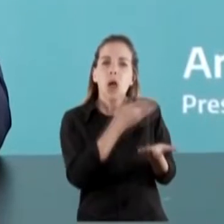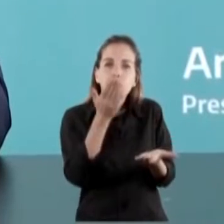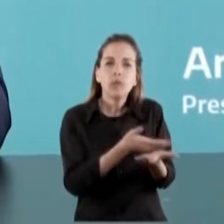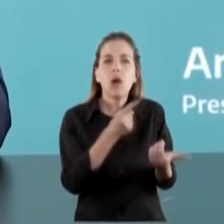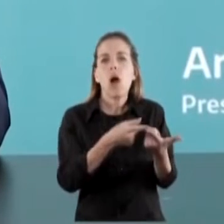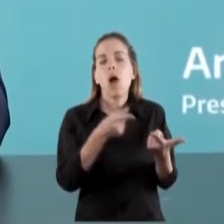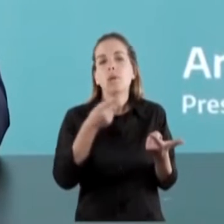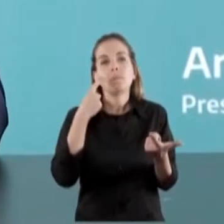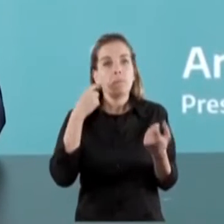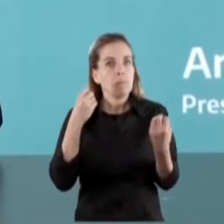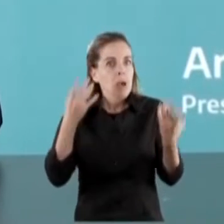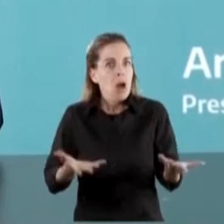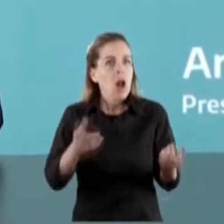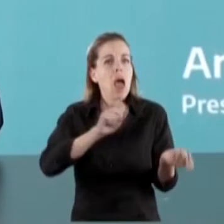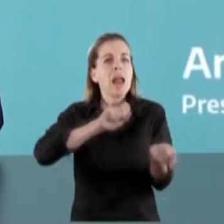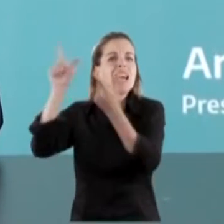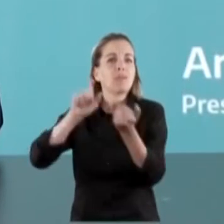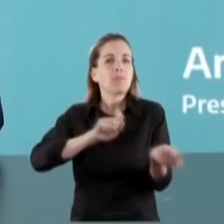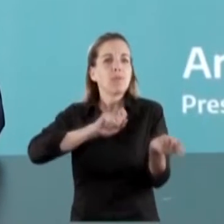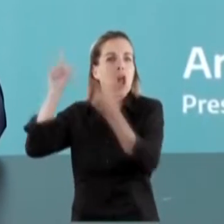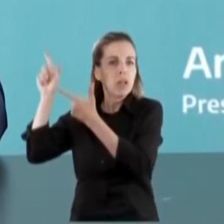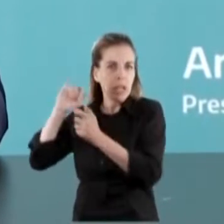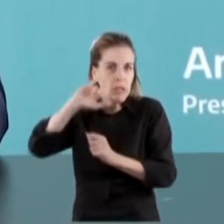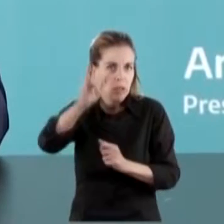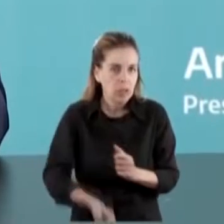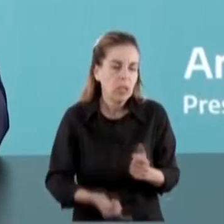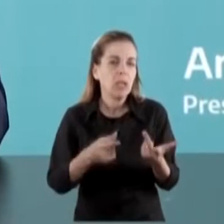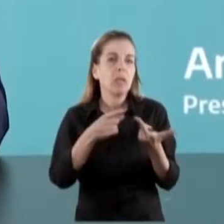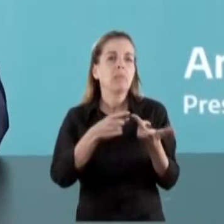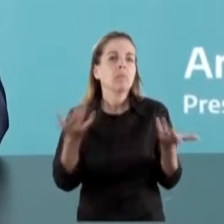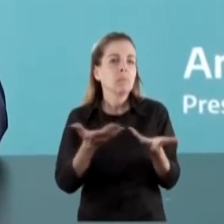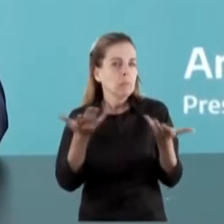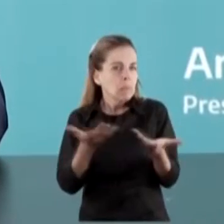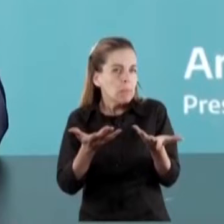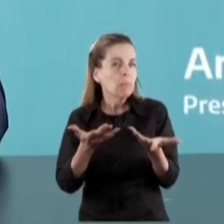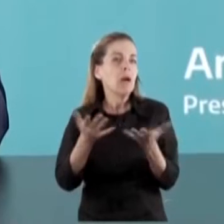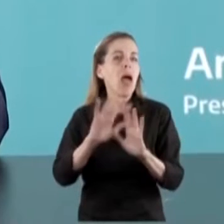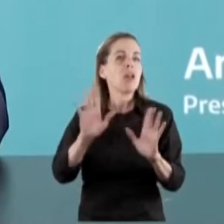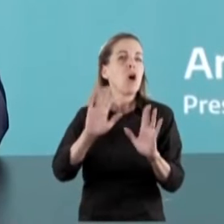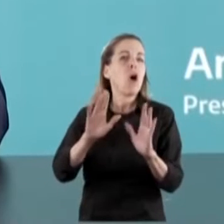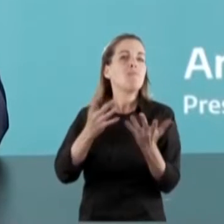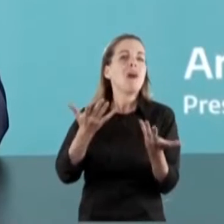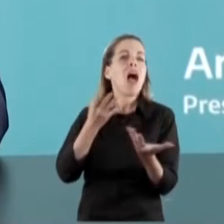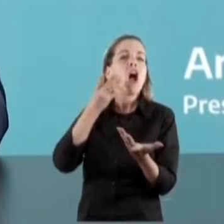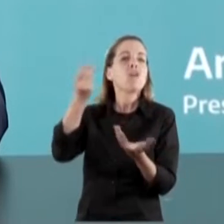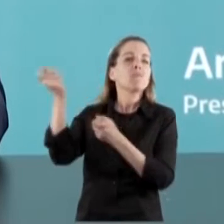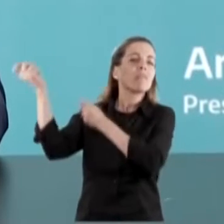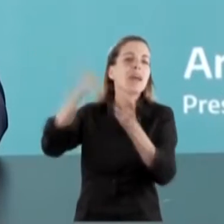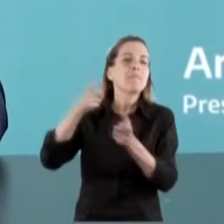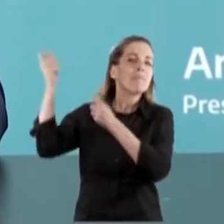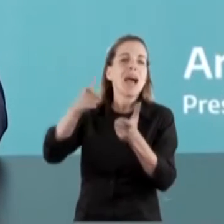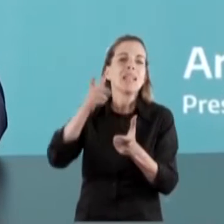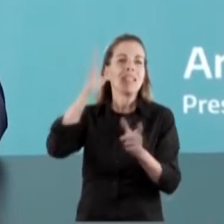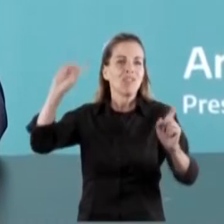exportaciones, la sustitución de importaciones y obviamente